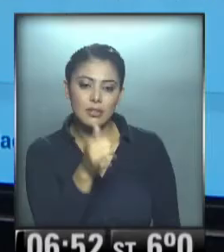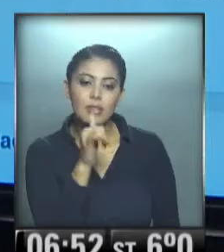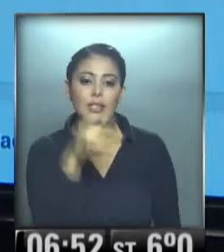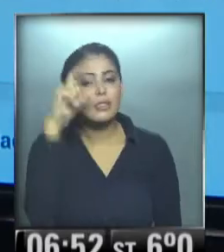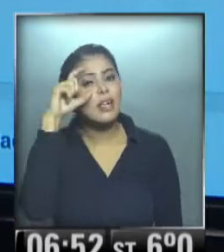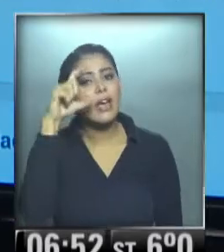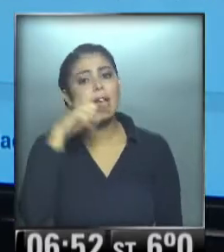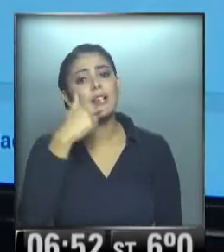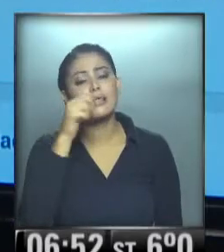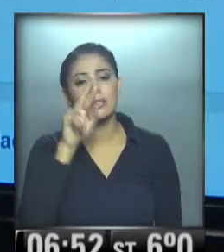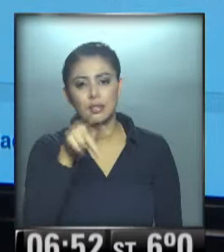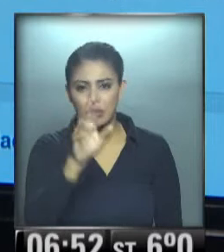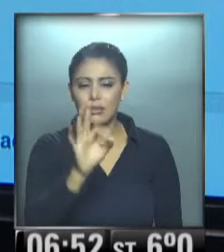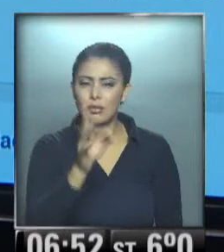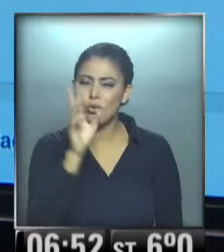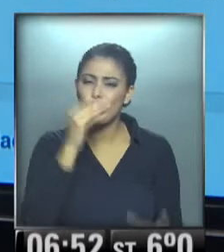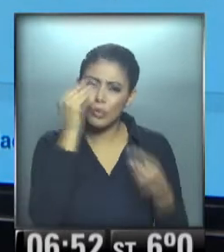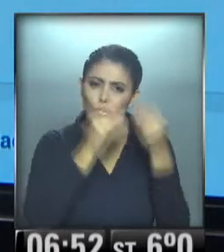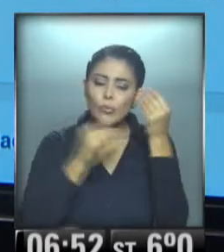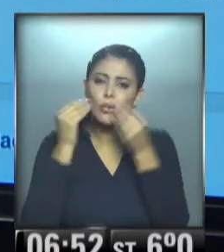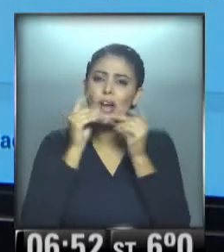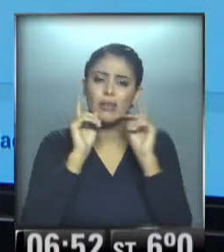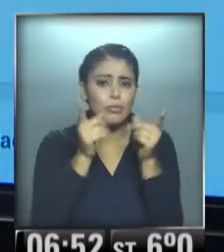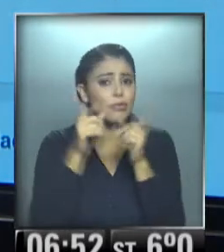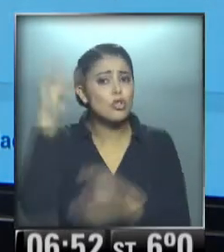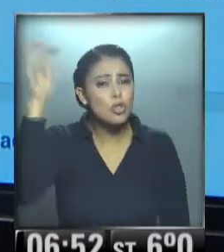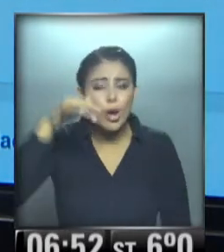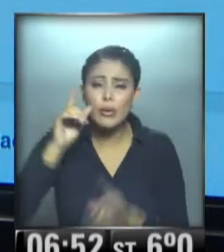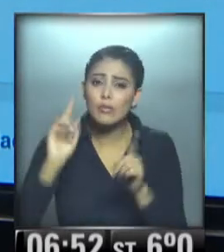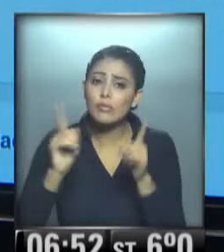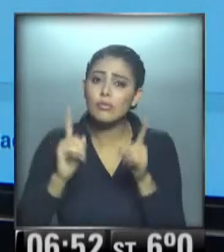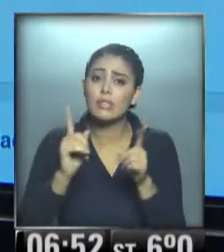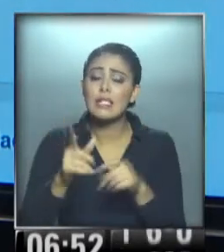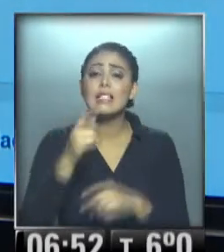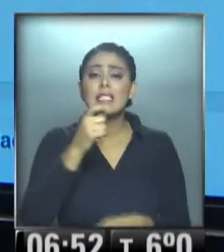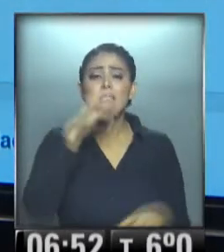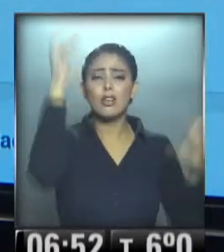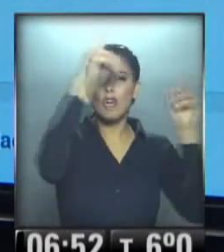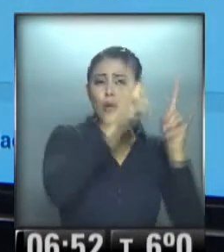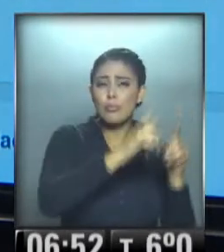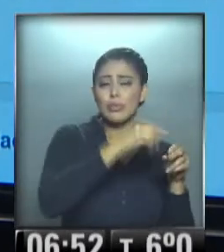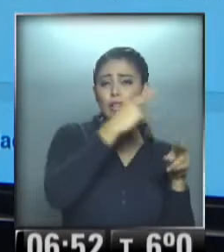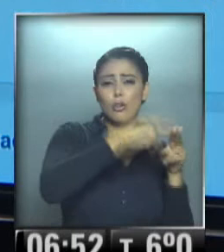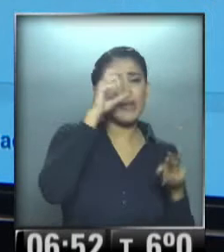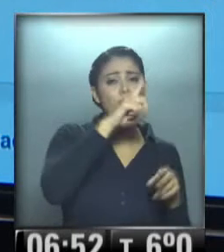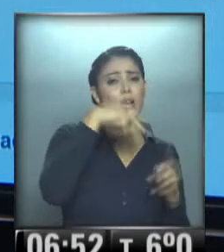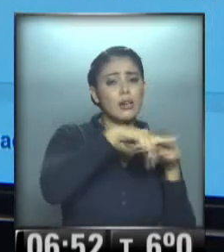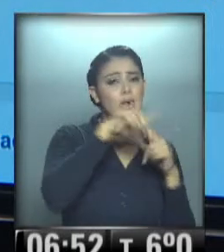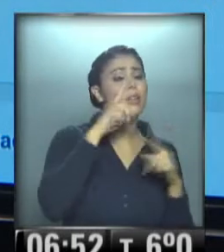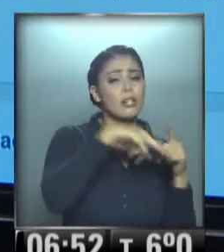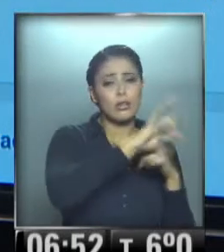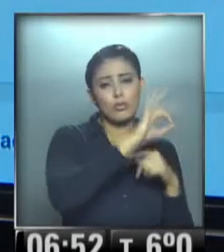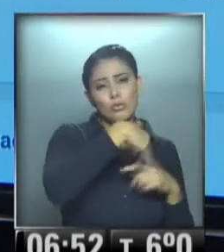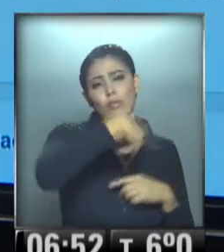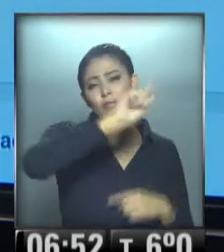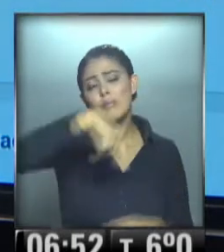César, sí, sí. La situación es preocupante porque además va a seguir lloviendo. Y con esta anomalía de niño moderado, más probabilidad de